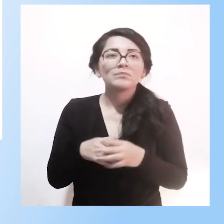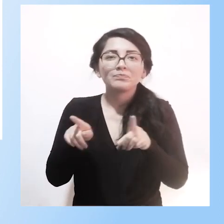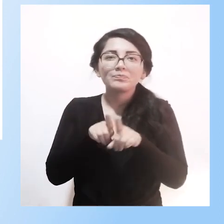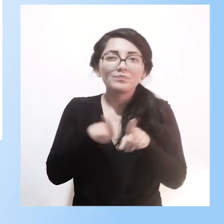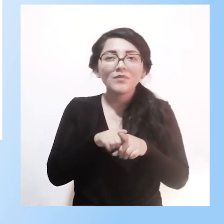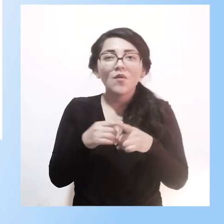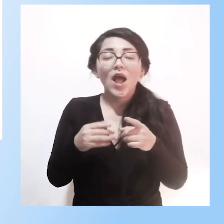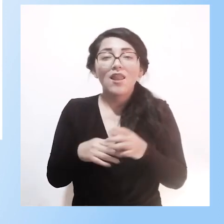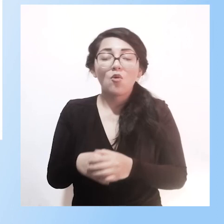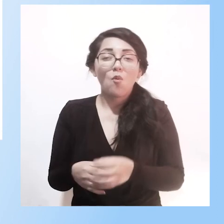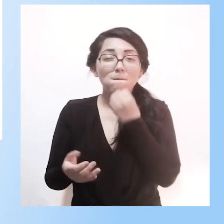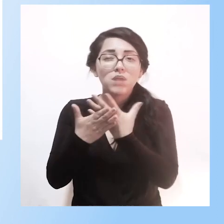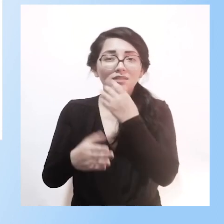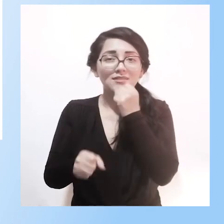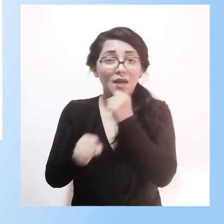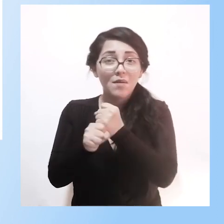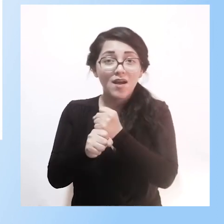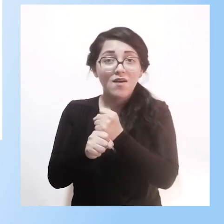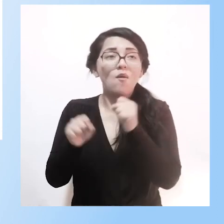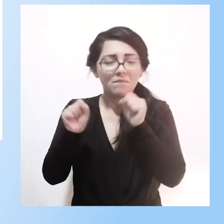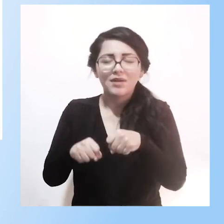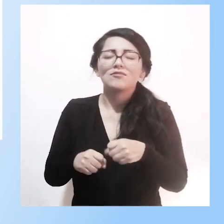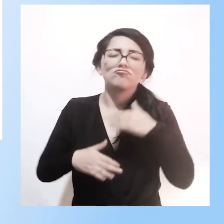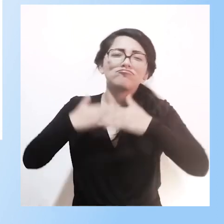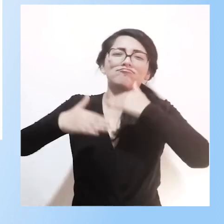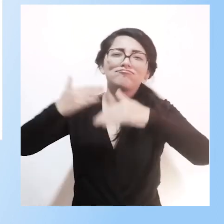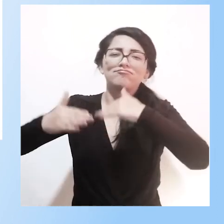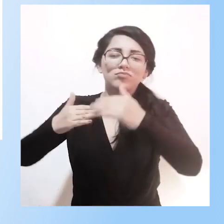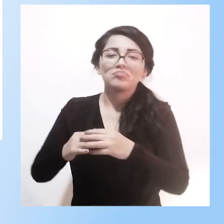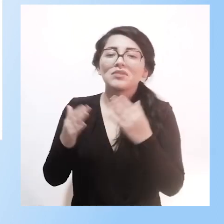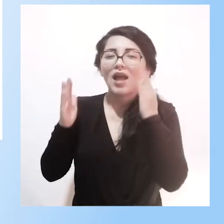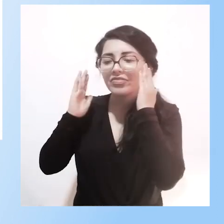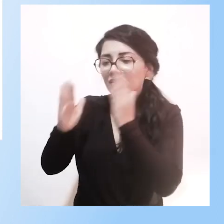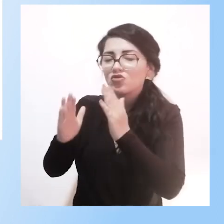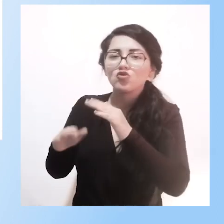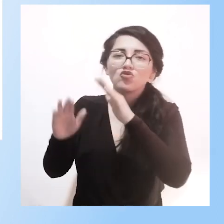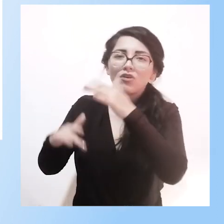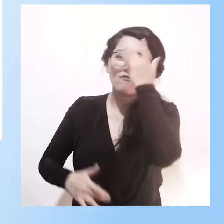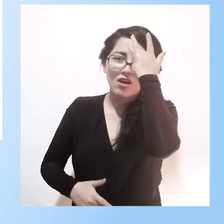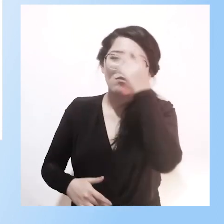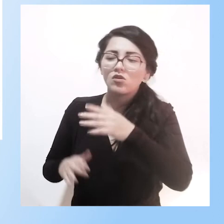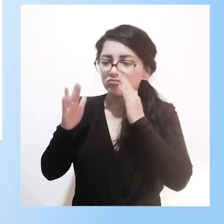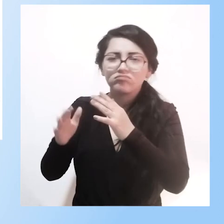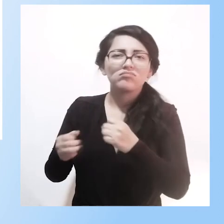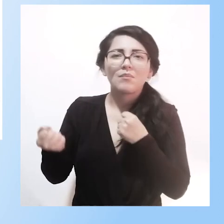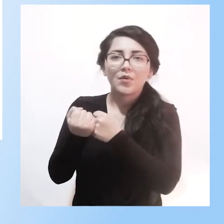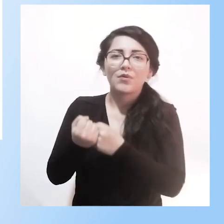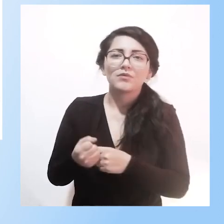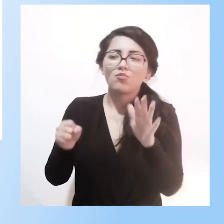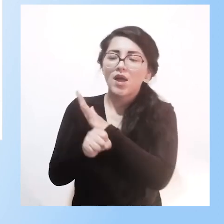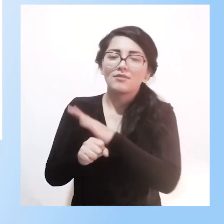hallazgos que van a contribuir a mejorar la atención integral de los estudiantes que se encuentran en situación de hospitalización o con tratamiento ambulatorio